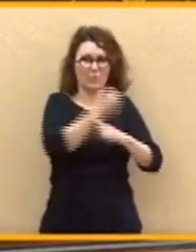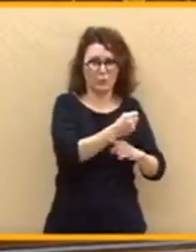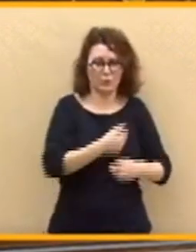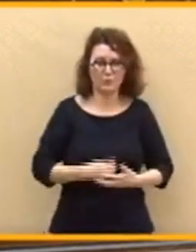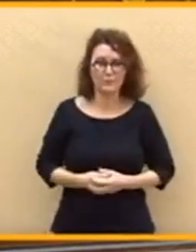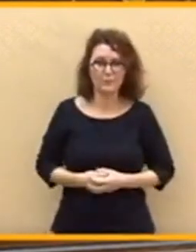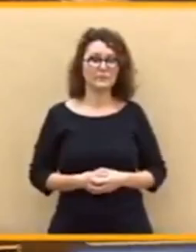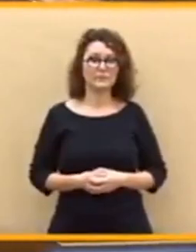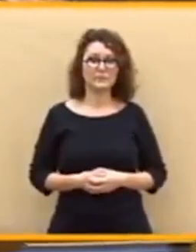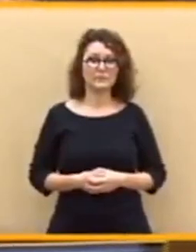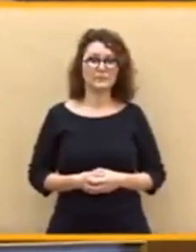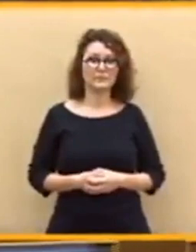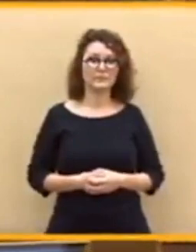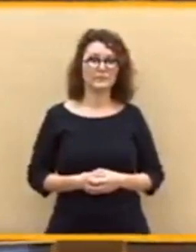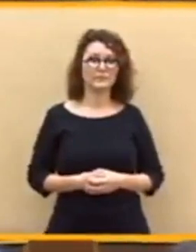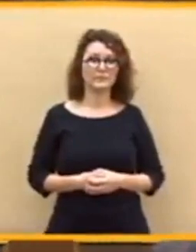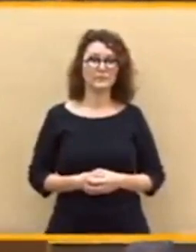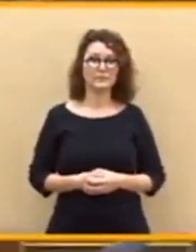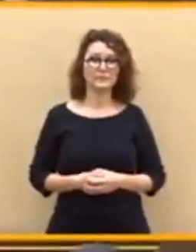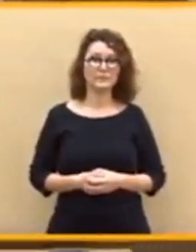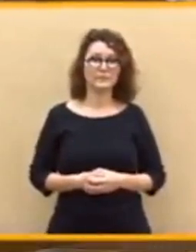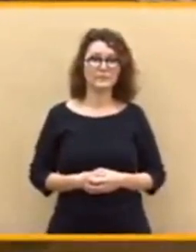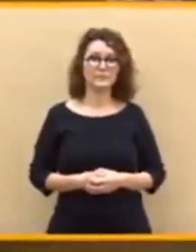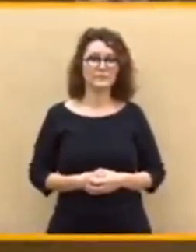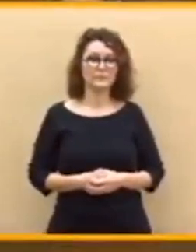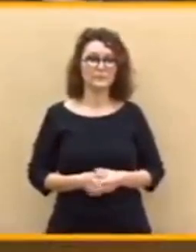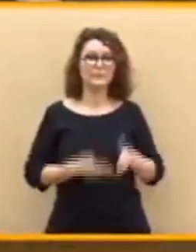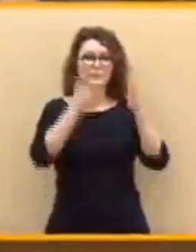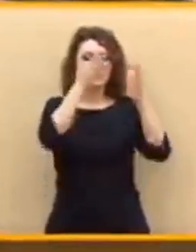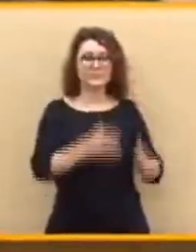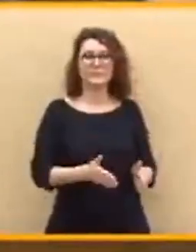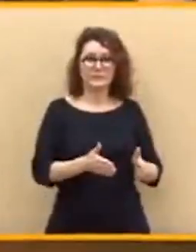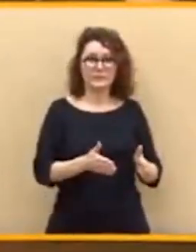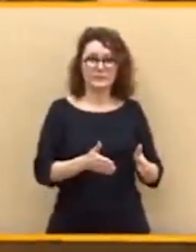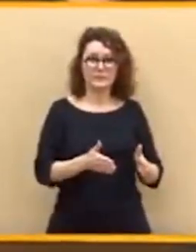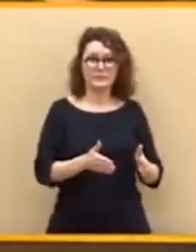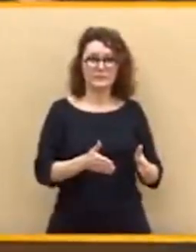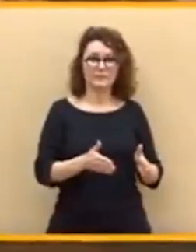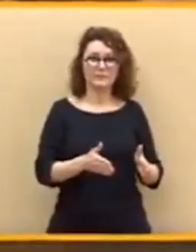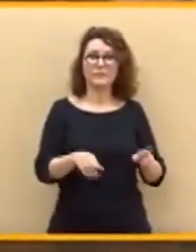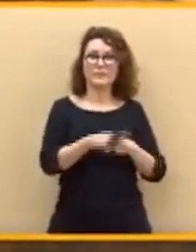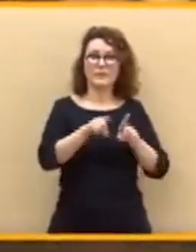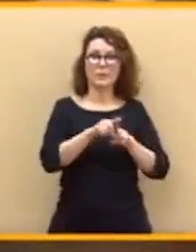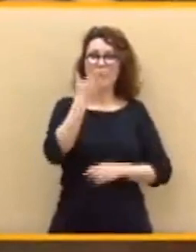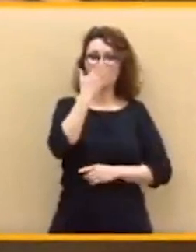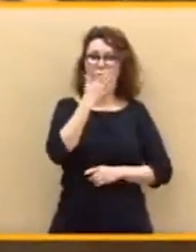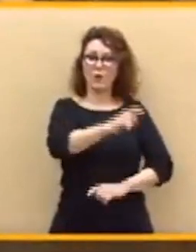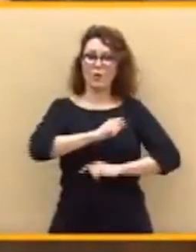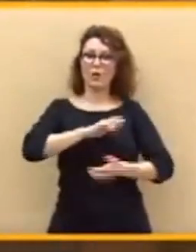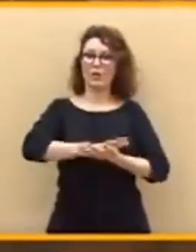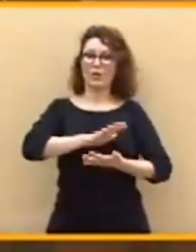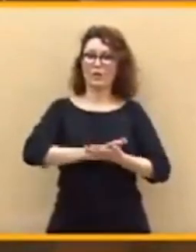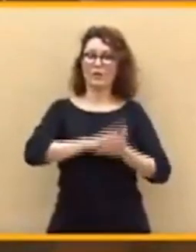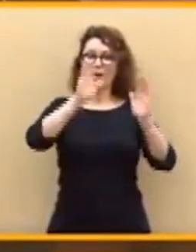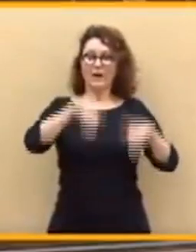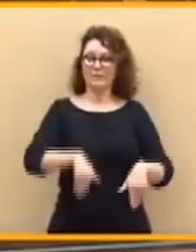hace al monje y su disfraz de moderado se le ha caído con todas